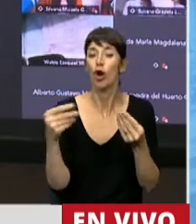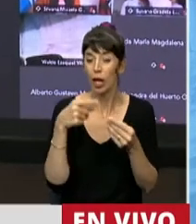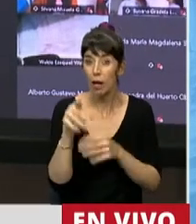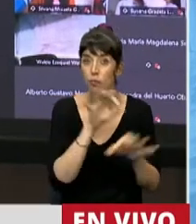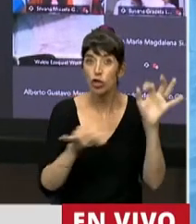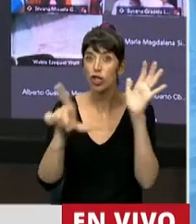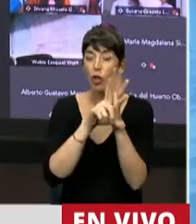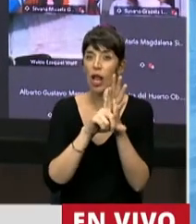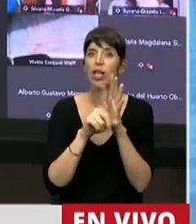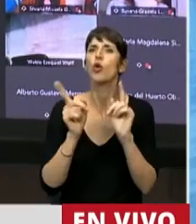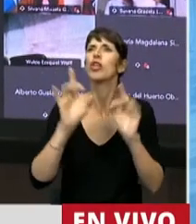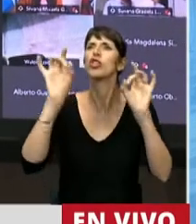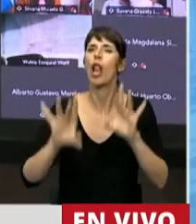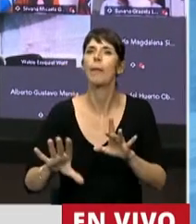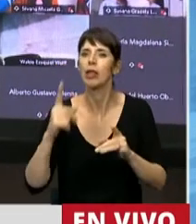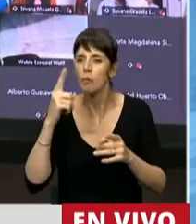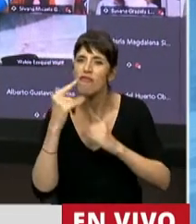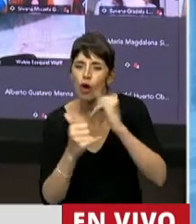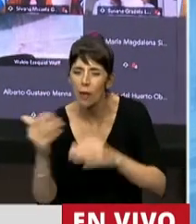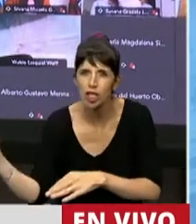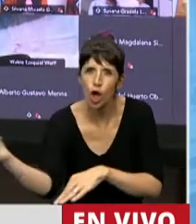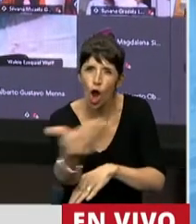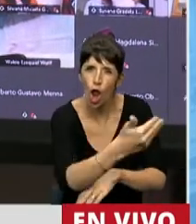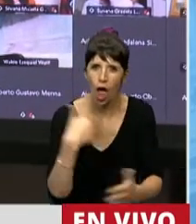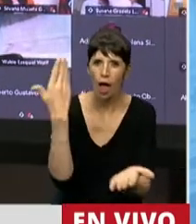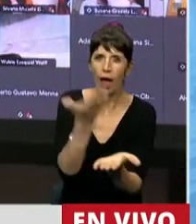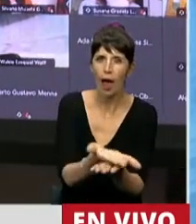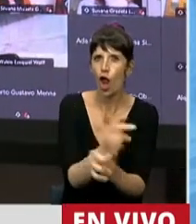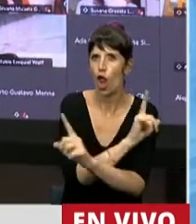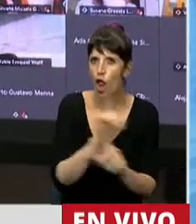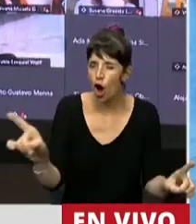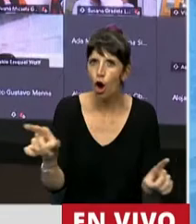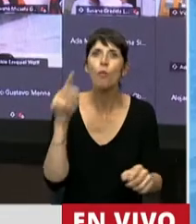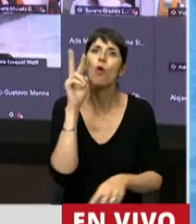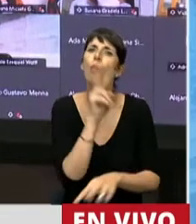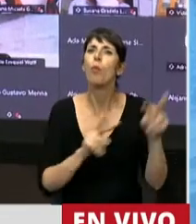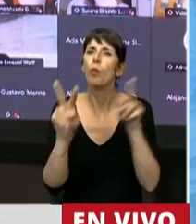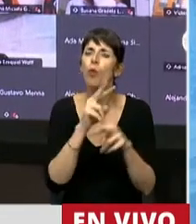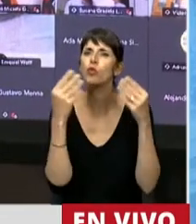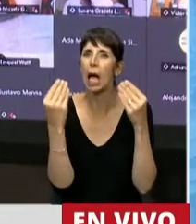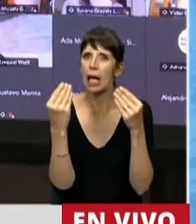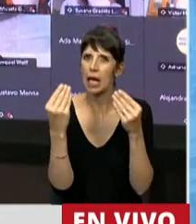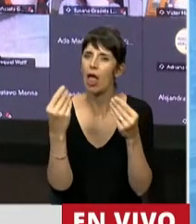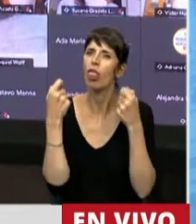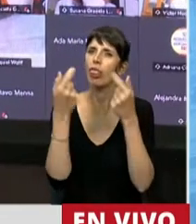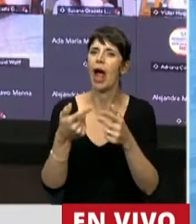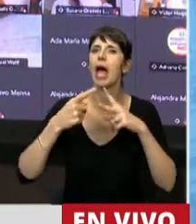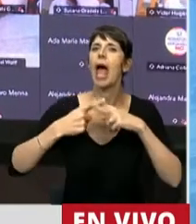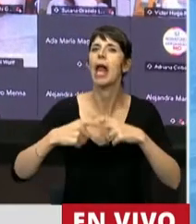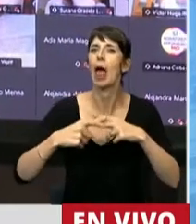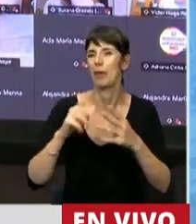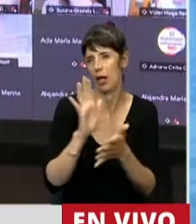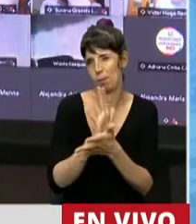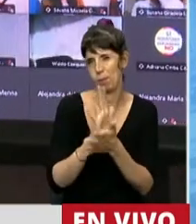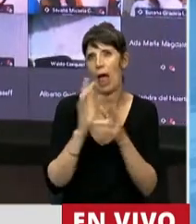con establecer un diagnóstico, ni tampoco se conforma con una declaración, sino que establece herramientas específicas para